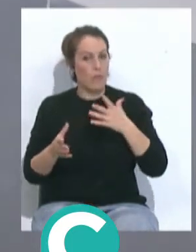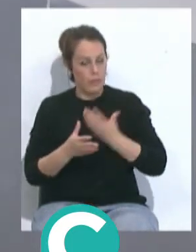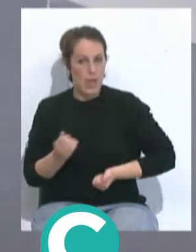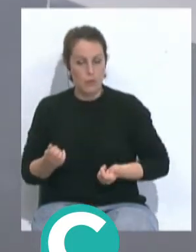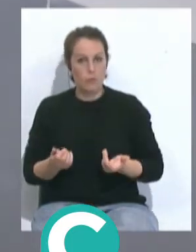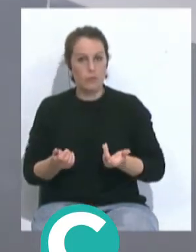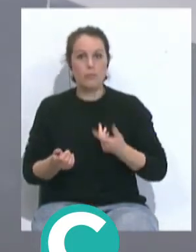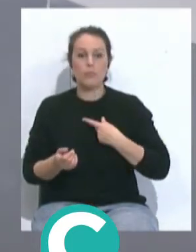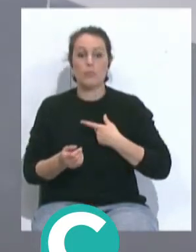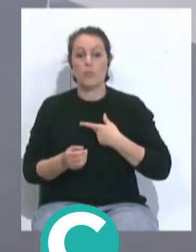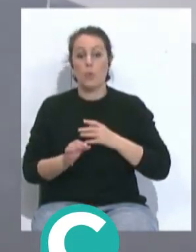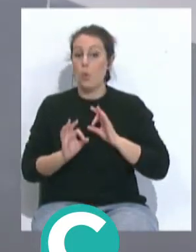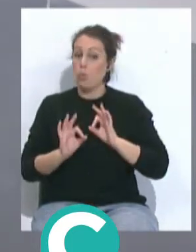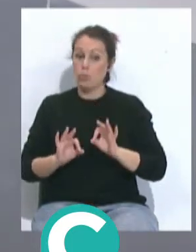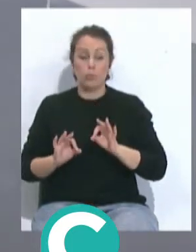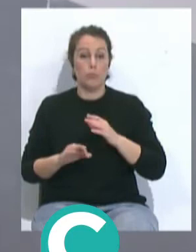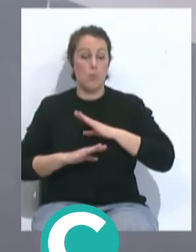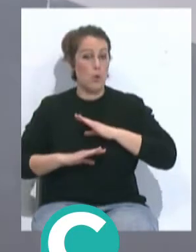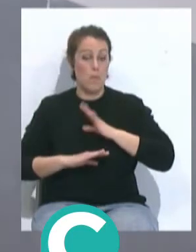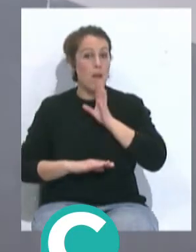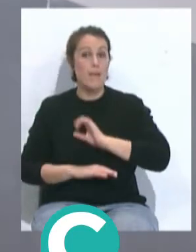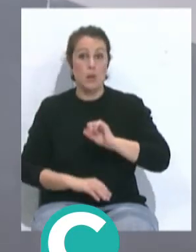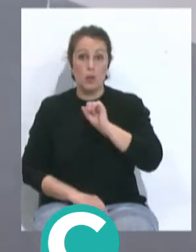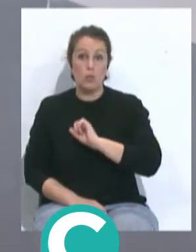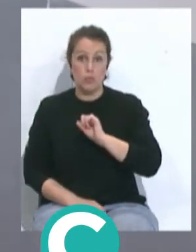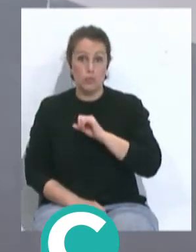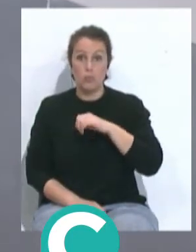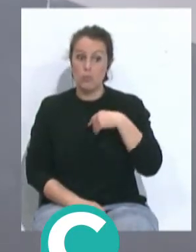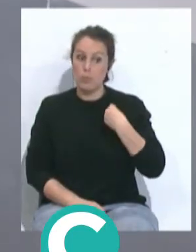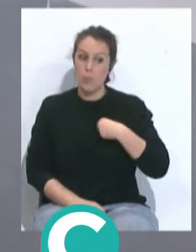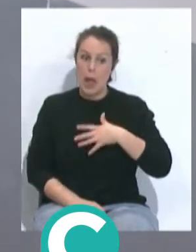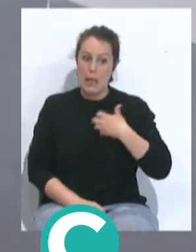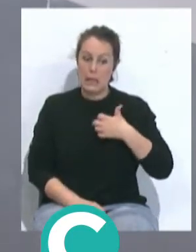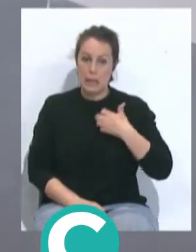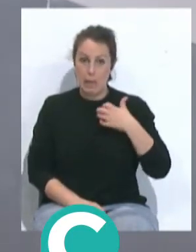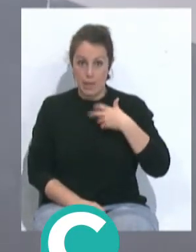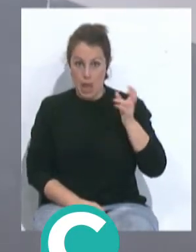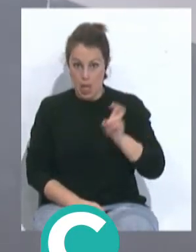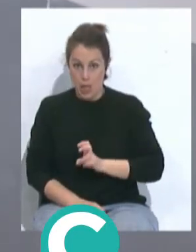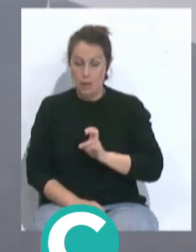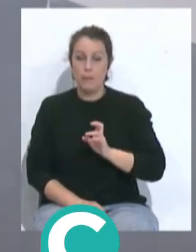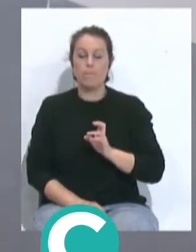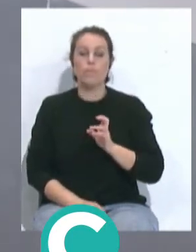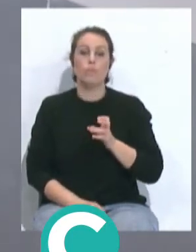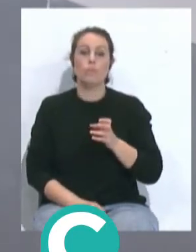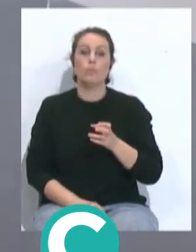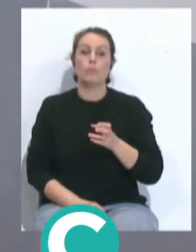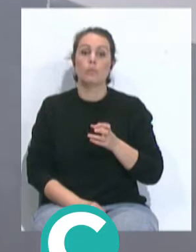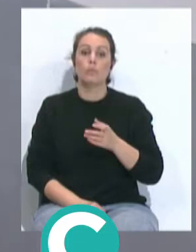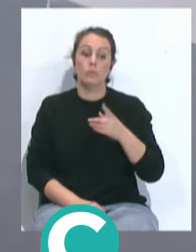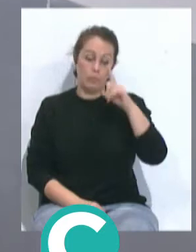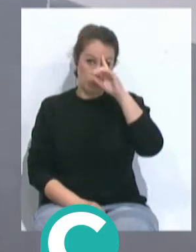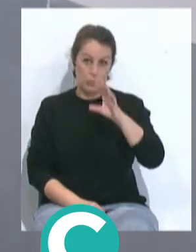con el excelente portero que viene de Rosario Central o que vino de Rosario Central de Argentina. Y creo que,